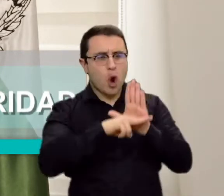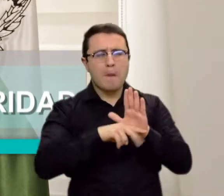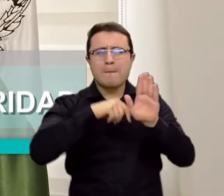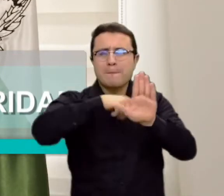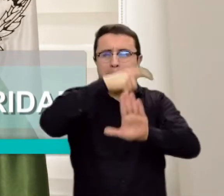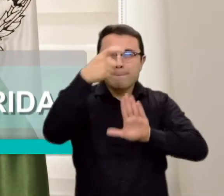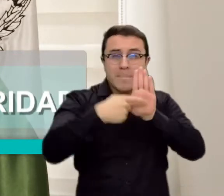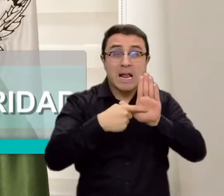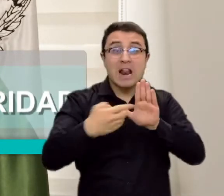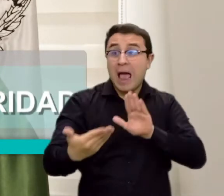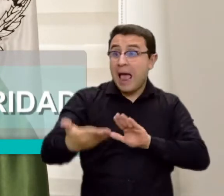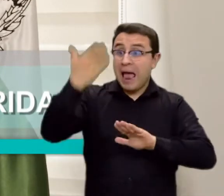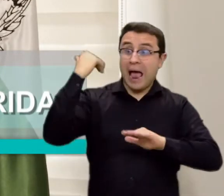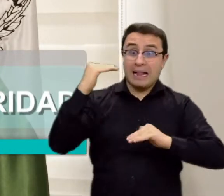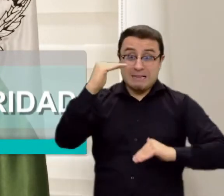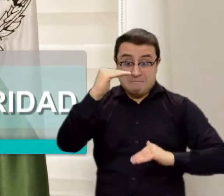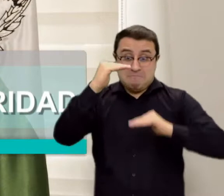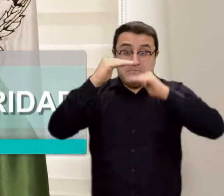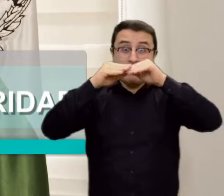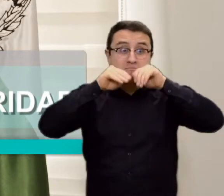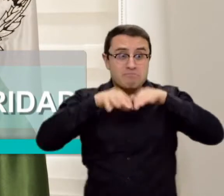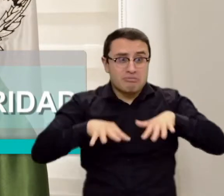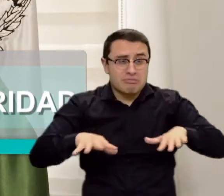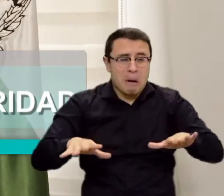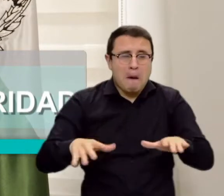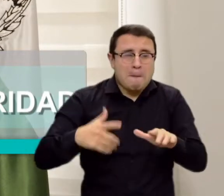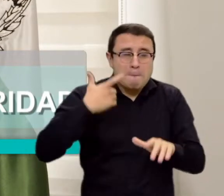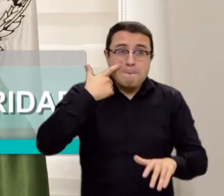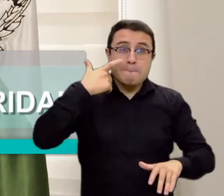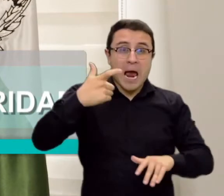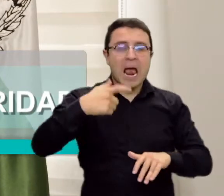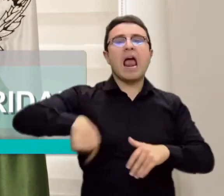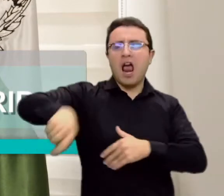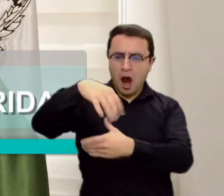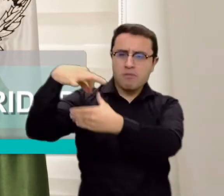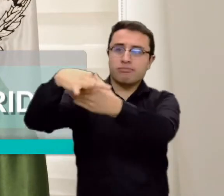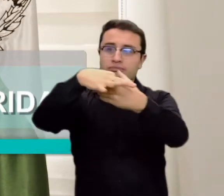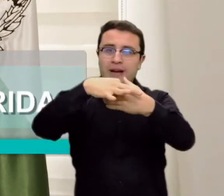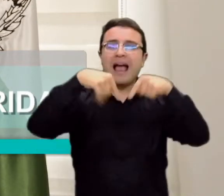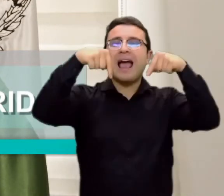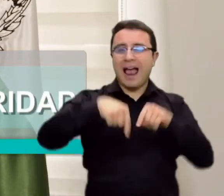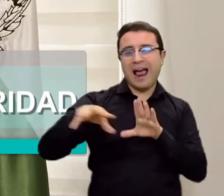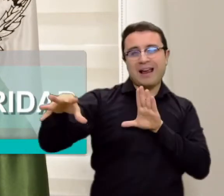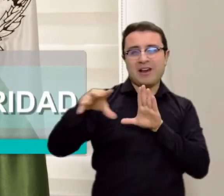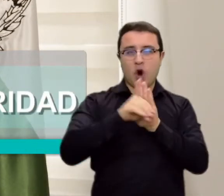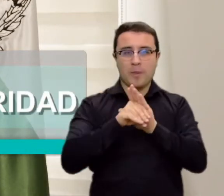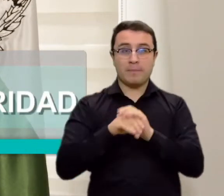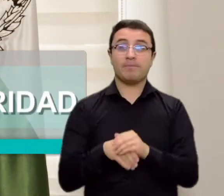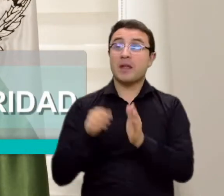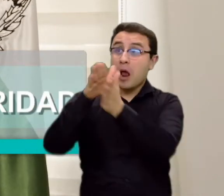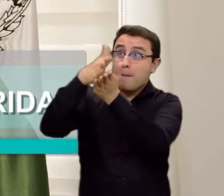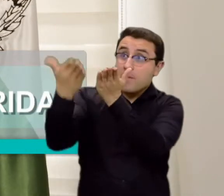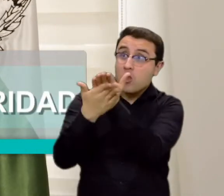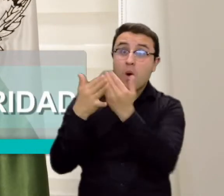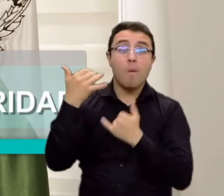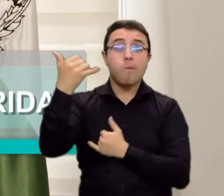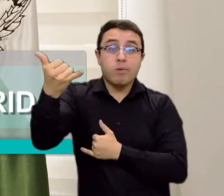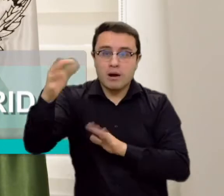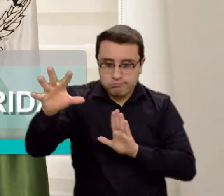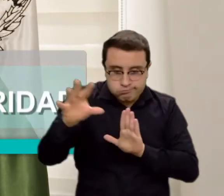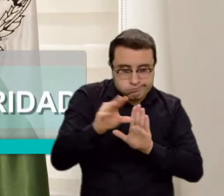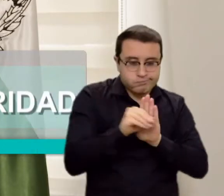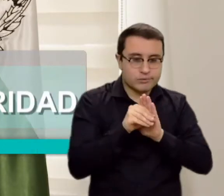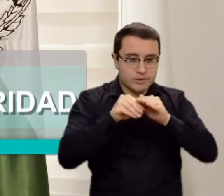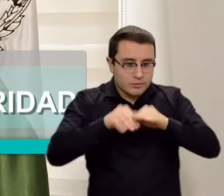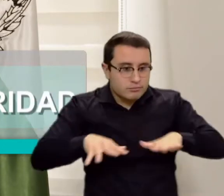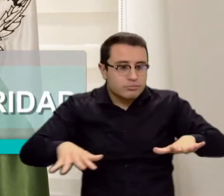dieron las normas con que ellos hicieron elecciones en épocas de pandemia, sobre todo en épocas cuando el pico estaba bastante alto. Este protocolo lo